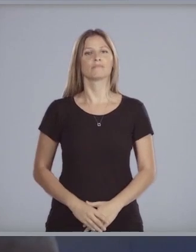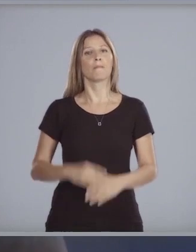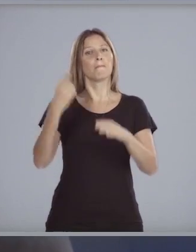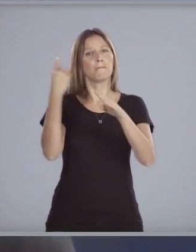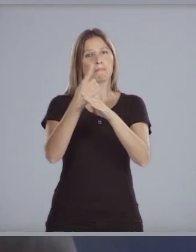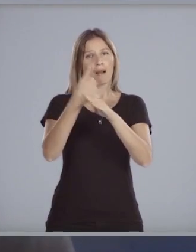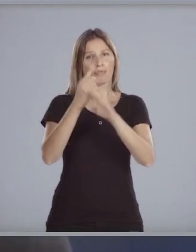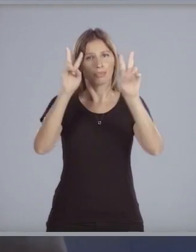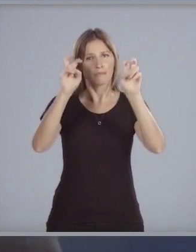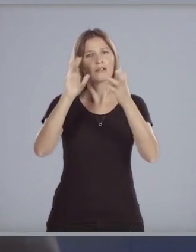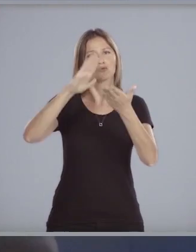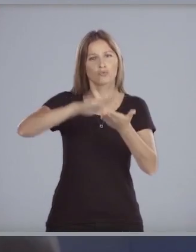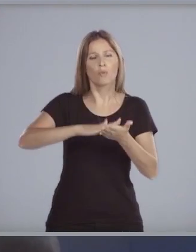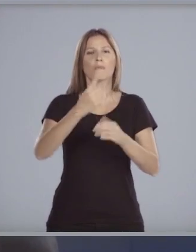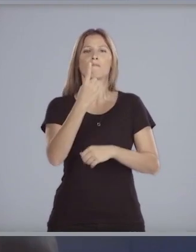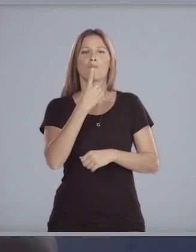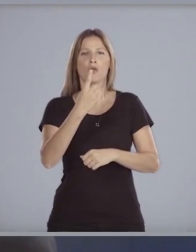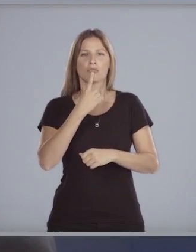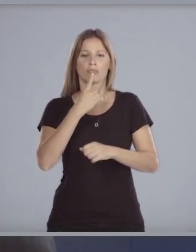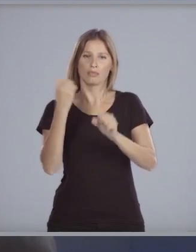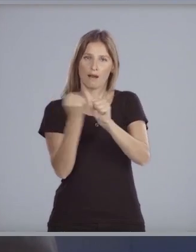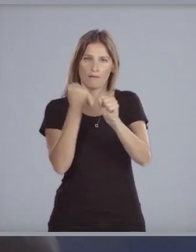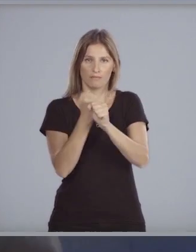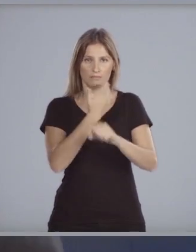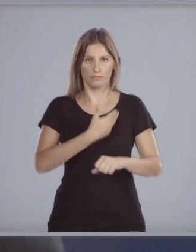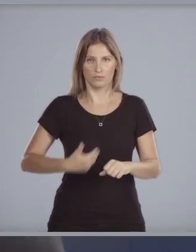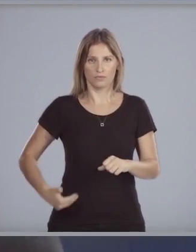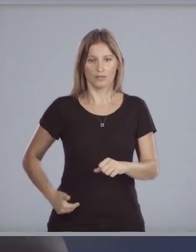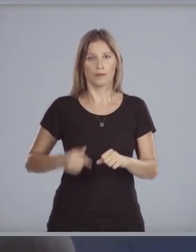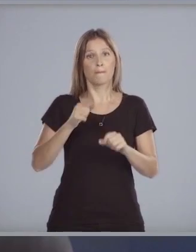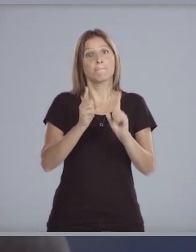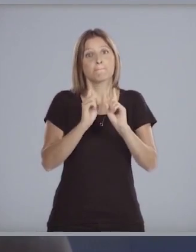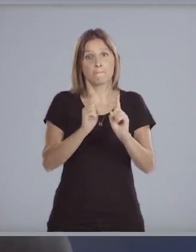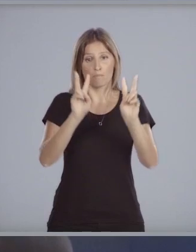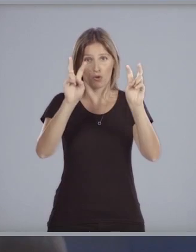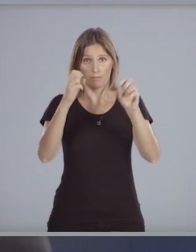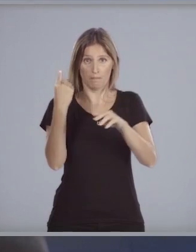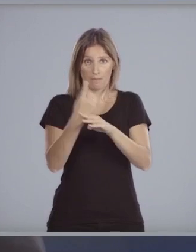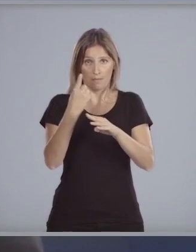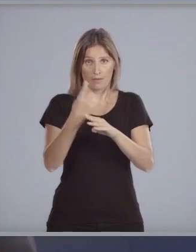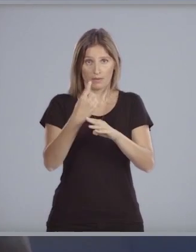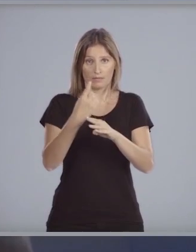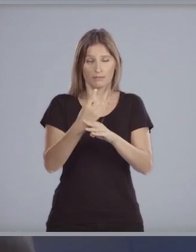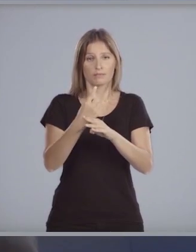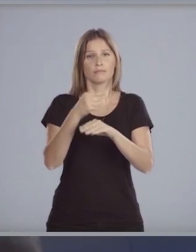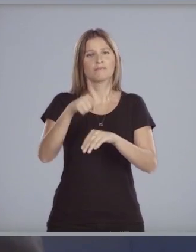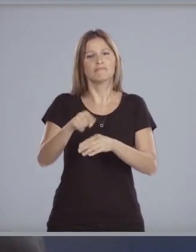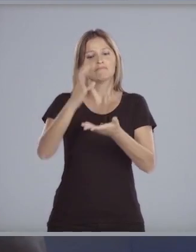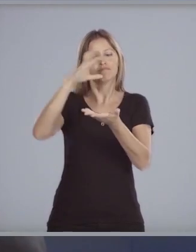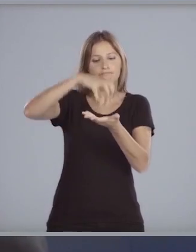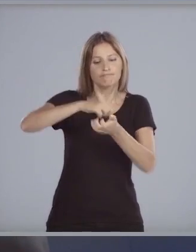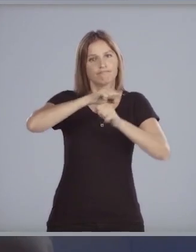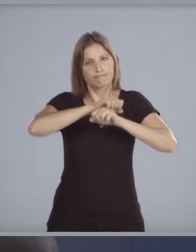primer pilar refiere a política y gestión de gobierno. En este pilar, en primer lugar, la